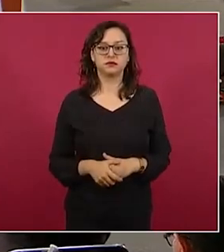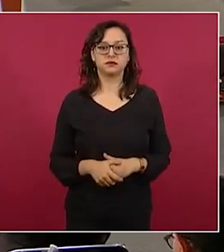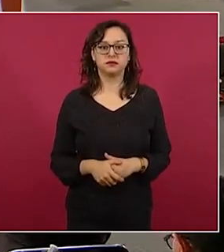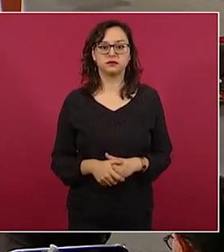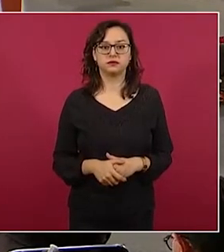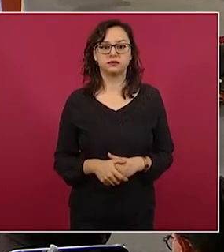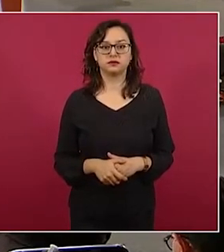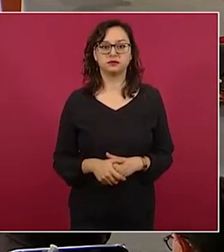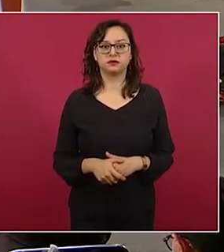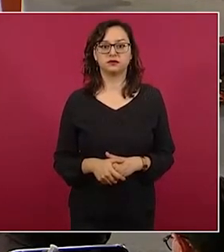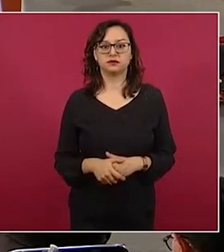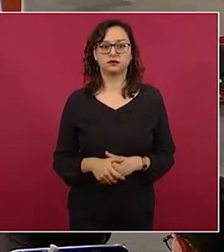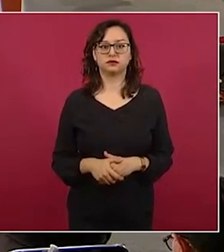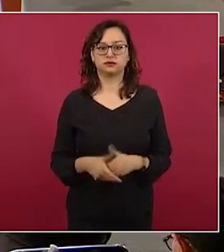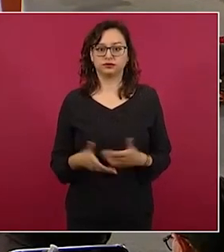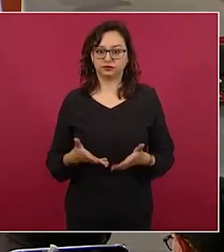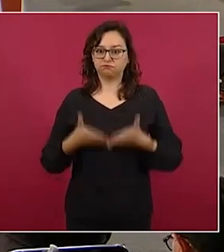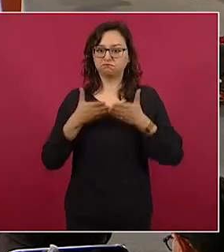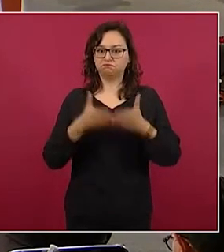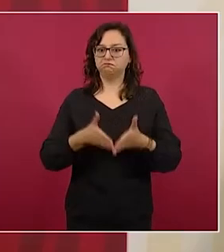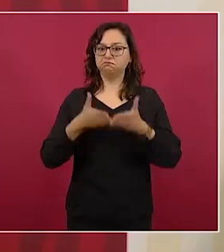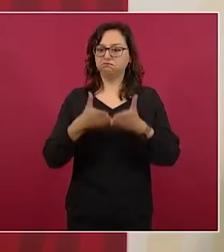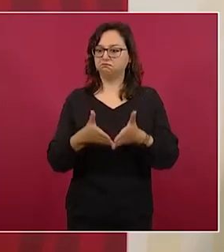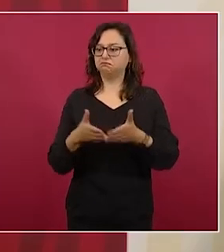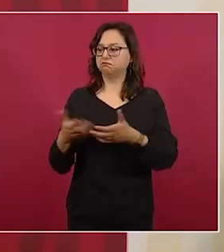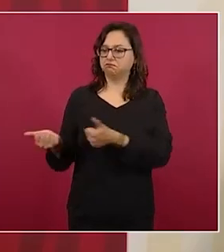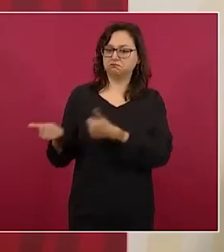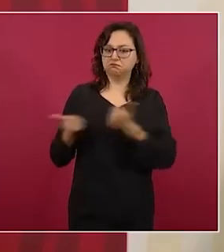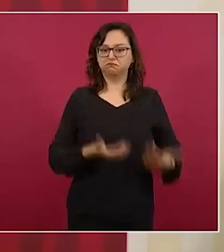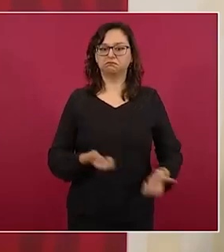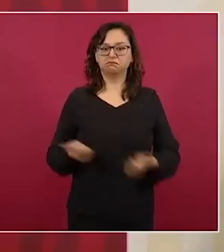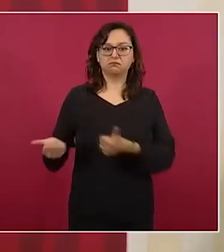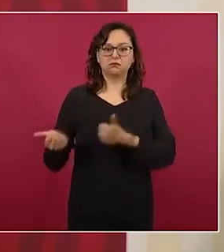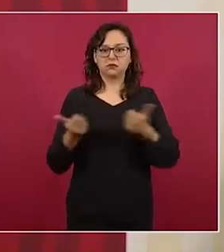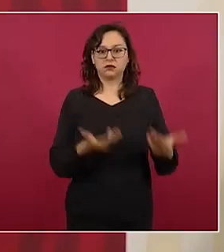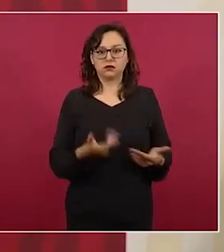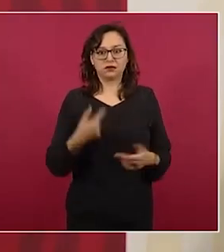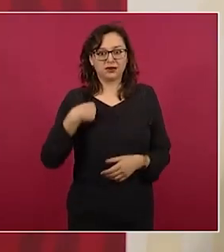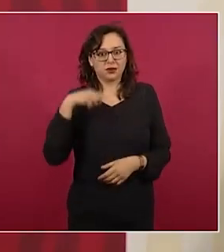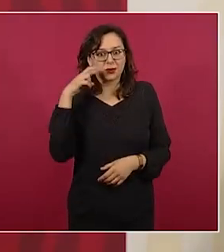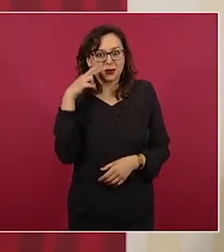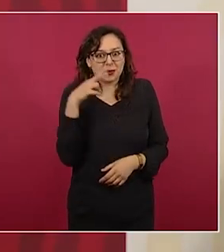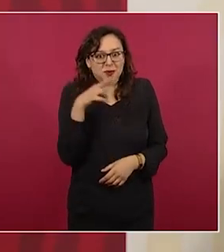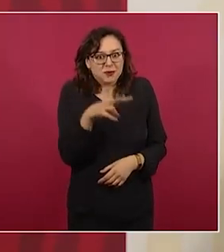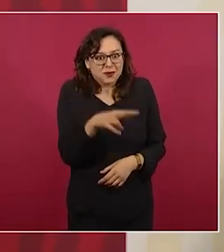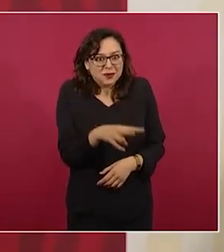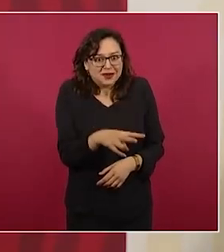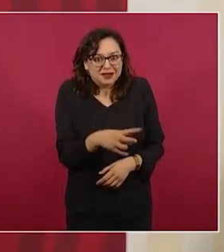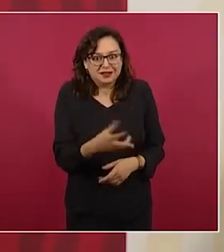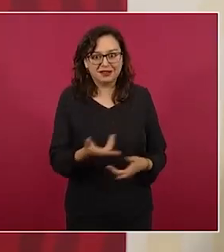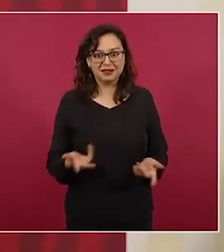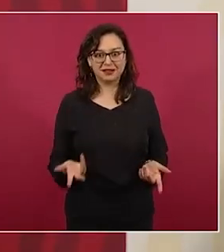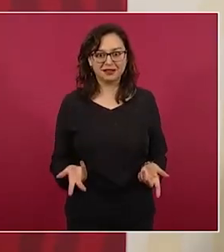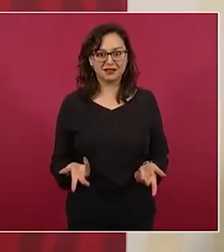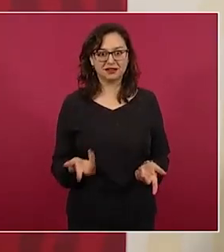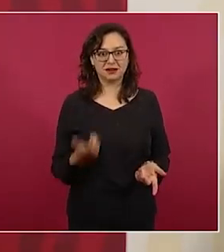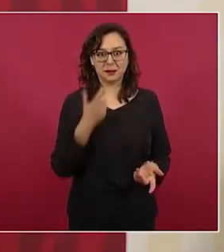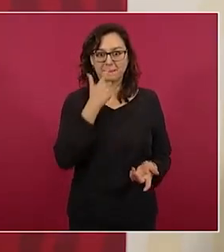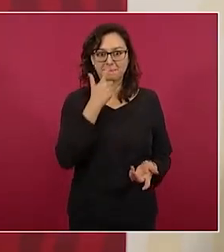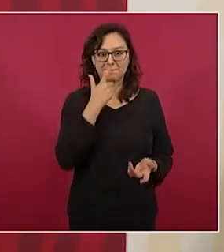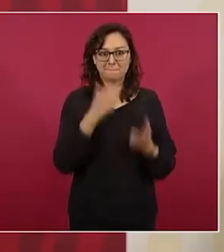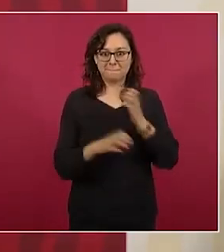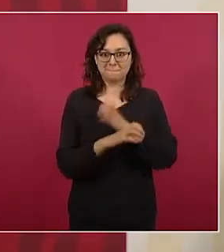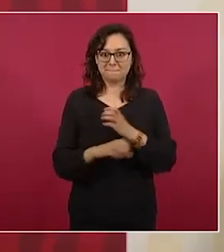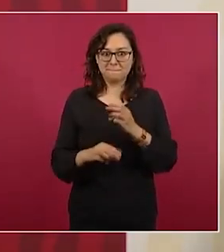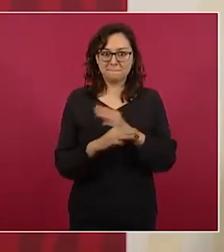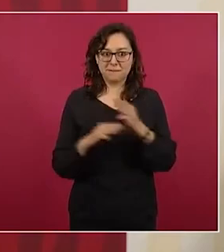Y el barco cargando, vi las bandas sacando el